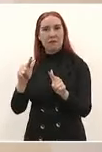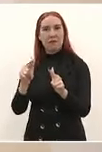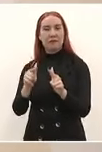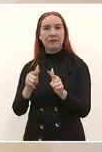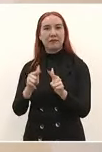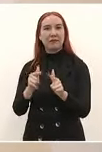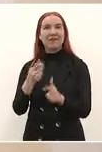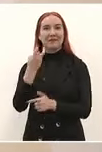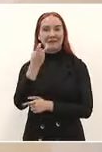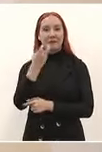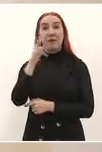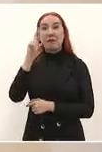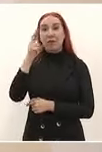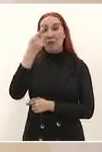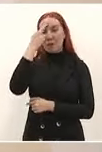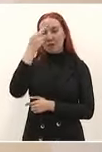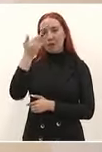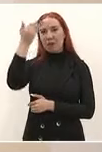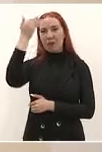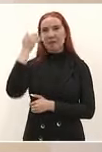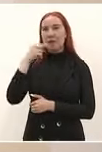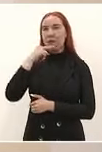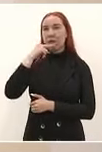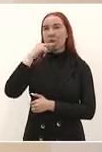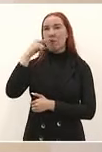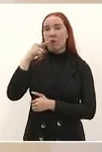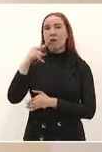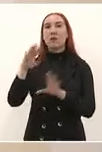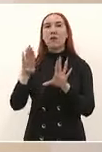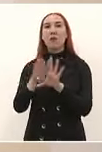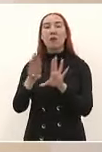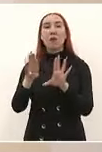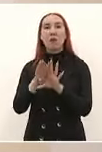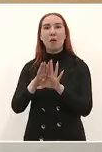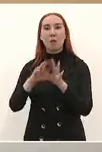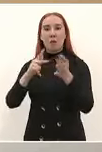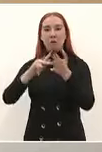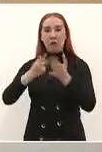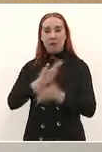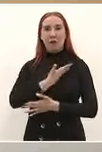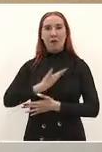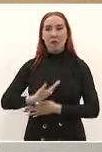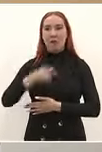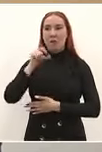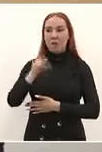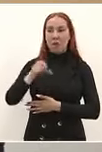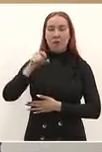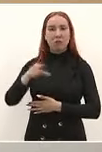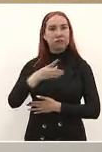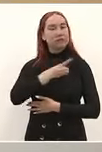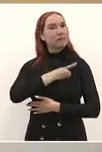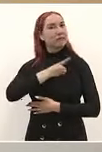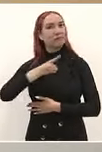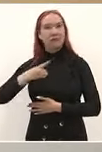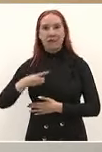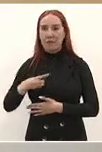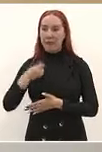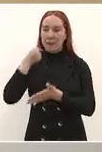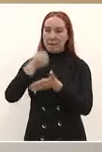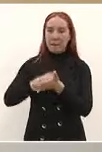sufragio efectivo no reelección y el general Cárdenas